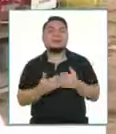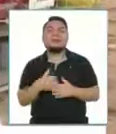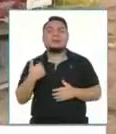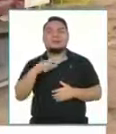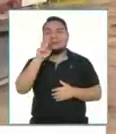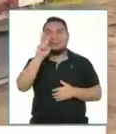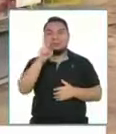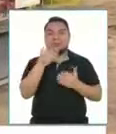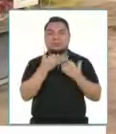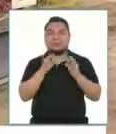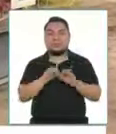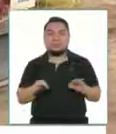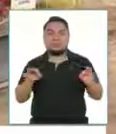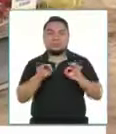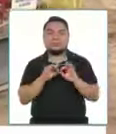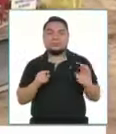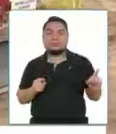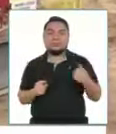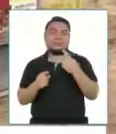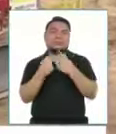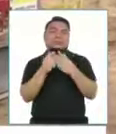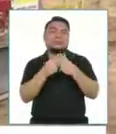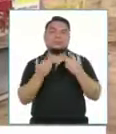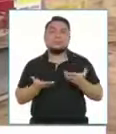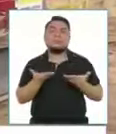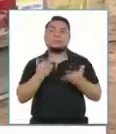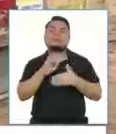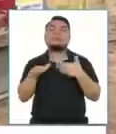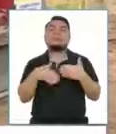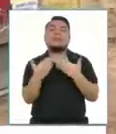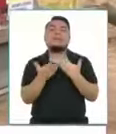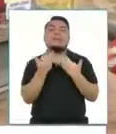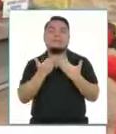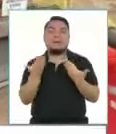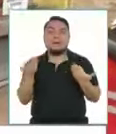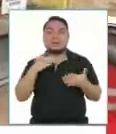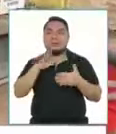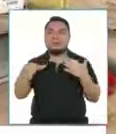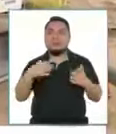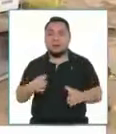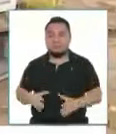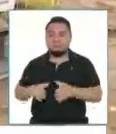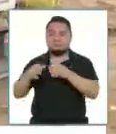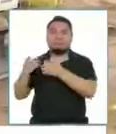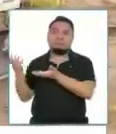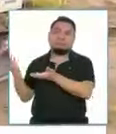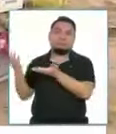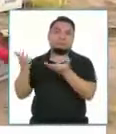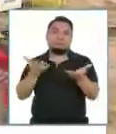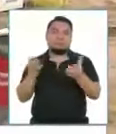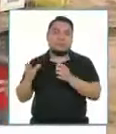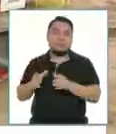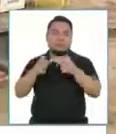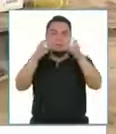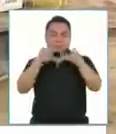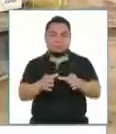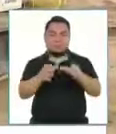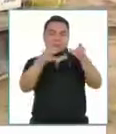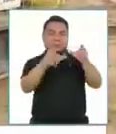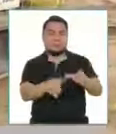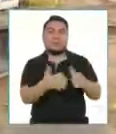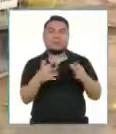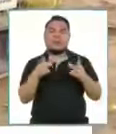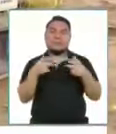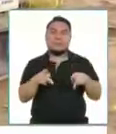dos cosas muy importantes. Primero, ya dando todas las facilidades para el ingreso de las tuneladoras, que son dos elementos que nos van a